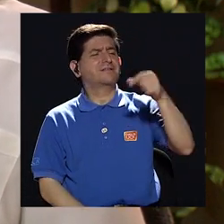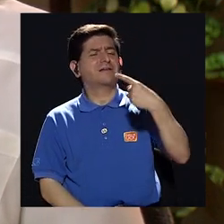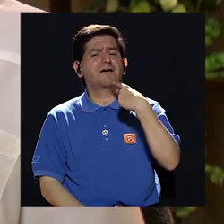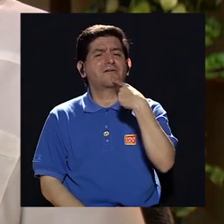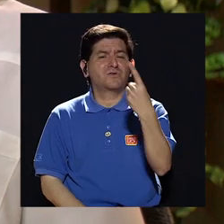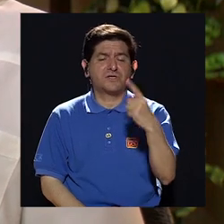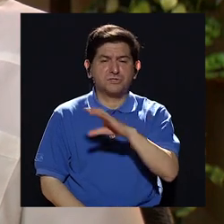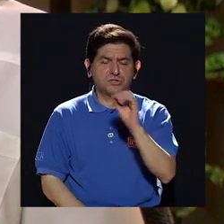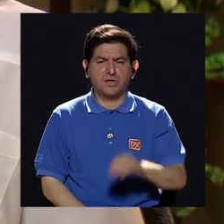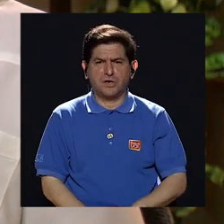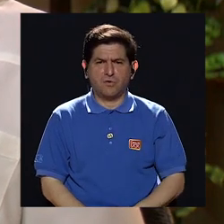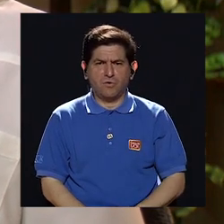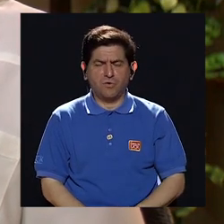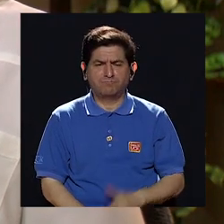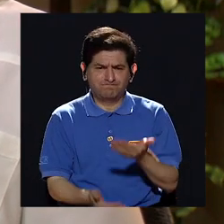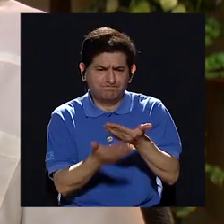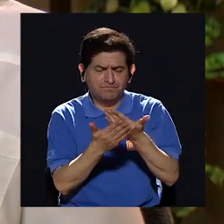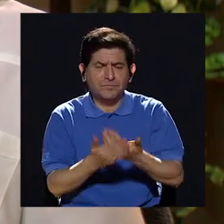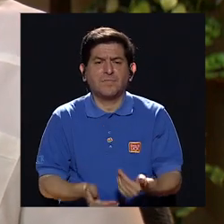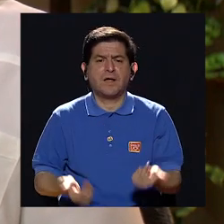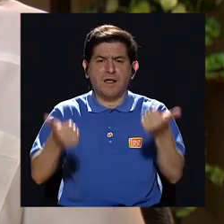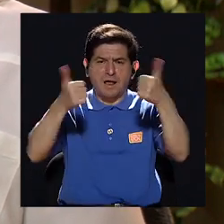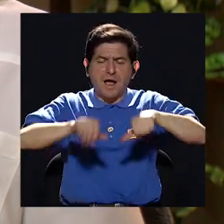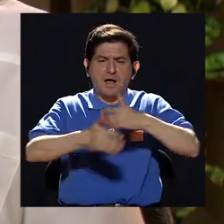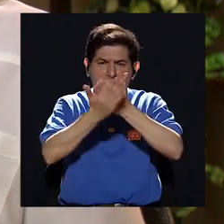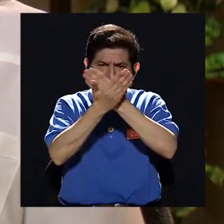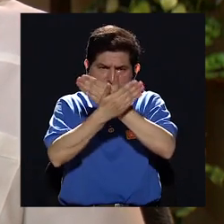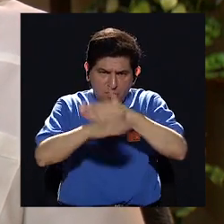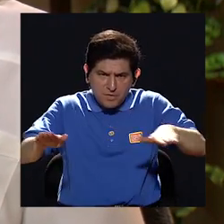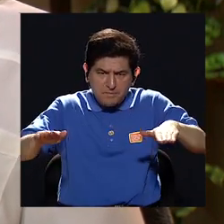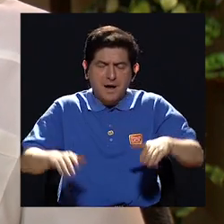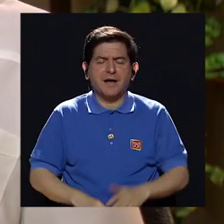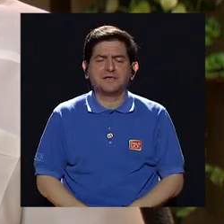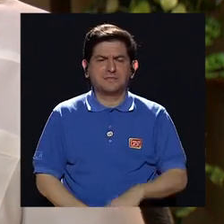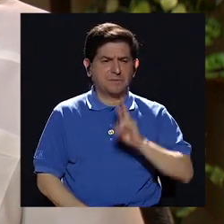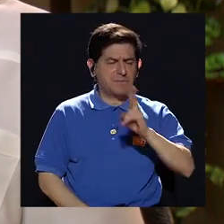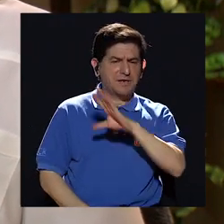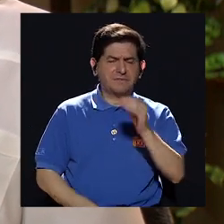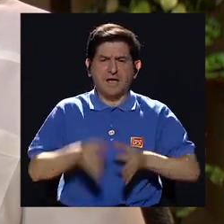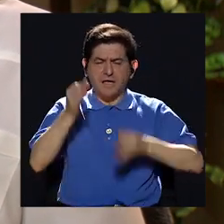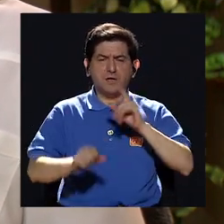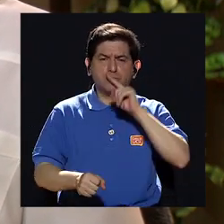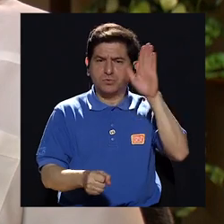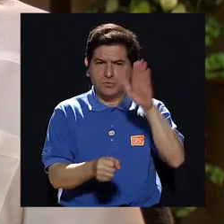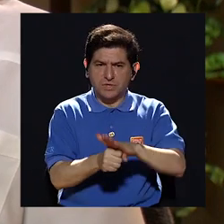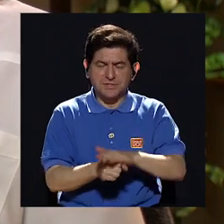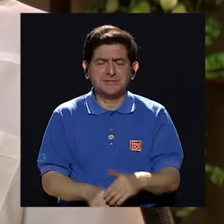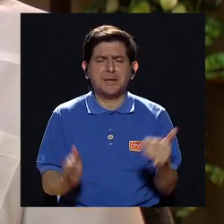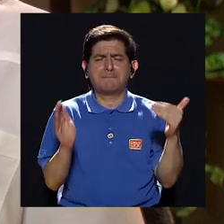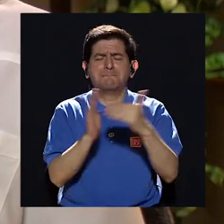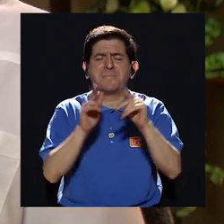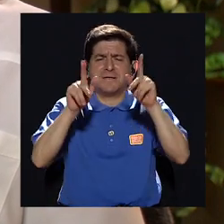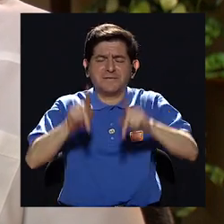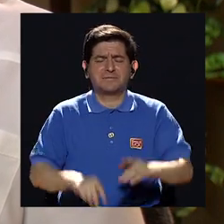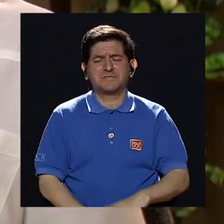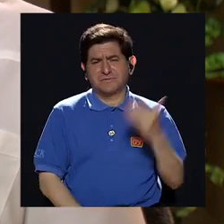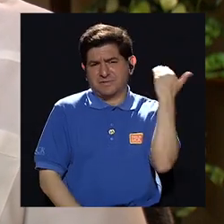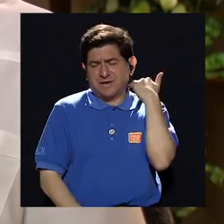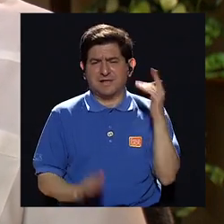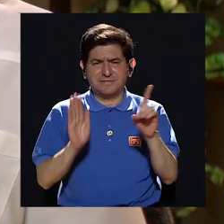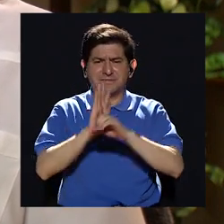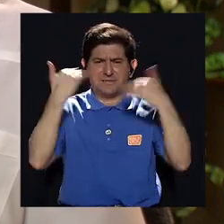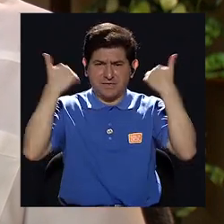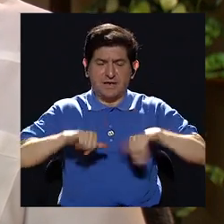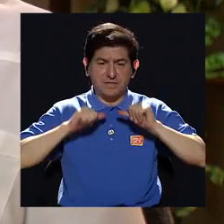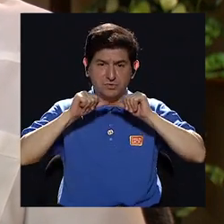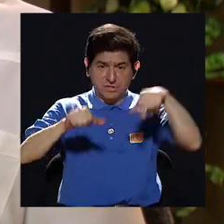señalar o de poder afirmar que los acuerdos de paz lograron la verdad y la justicia. Y podemos señalar que hay miles de víctimas de violaciones de derechos humanos